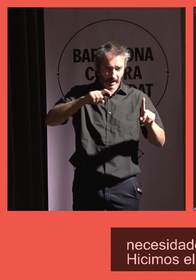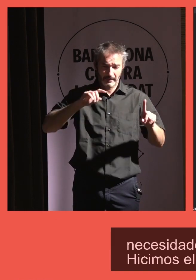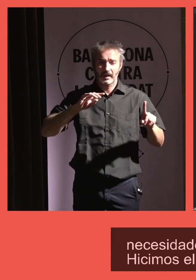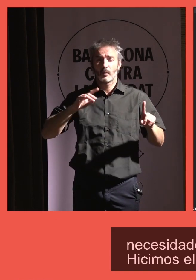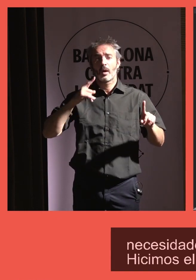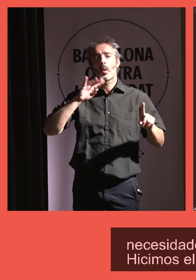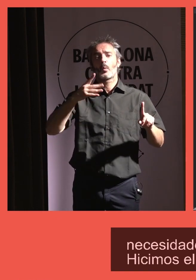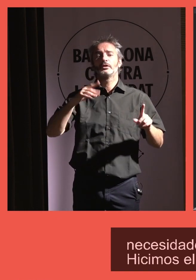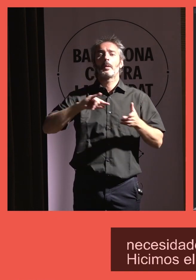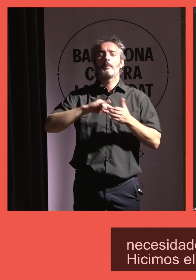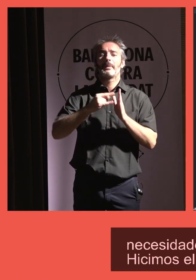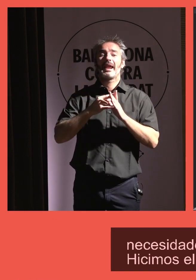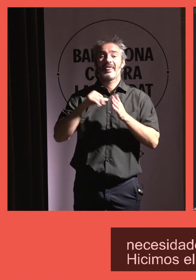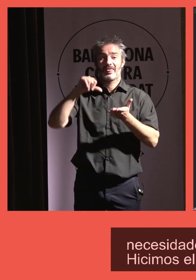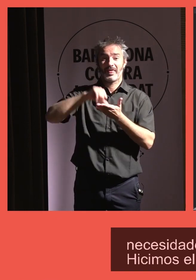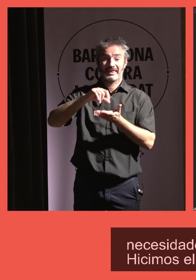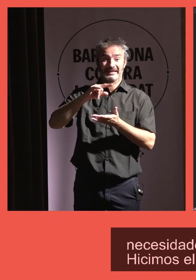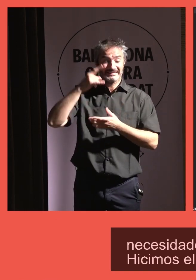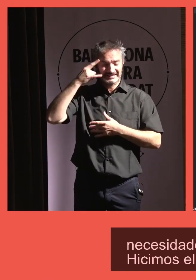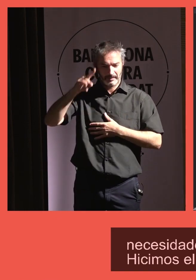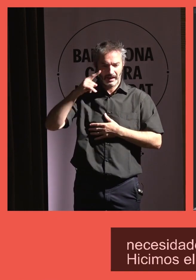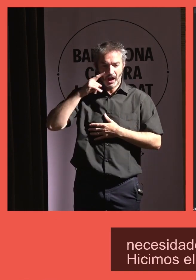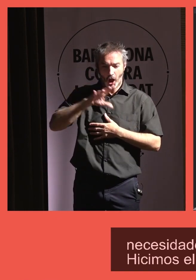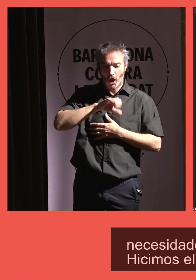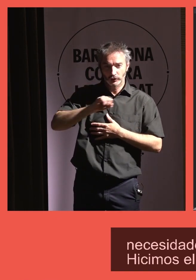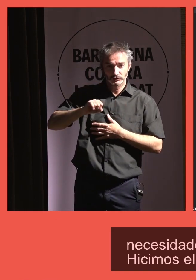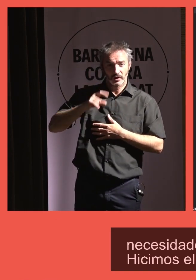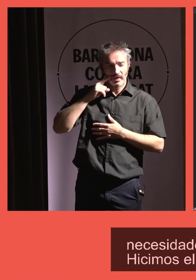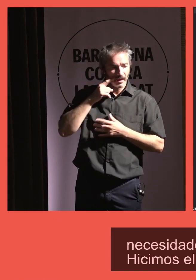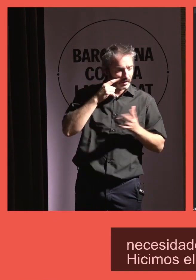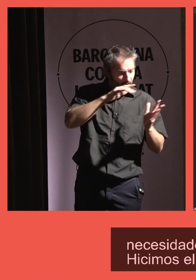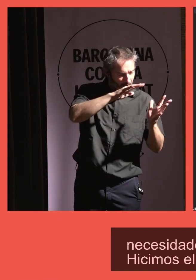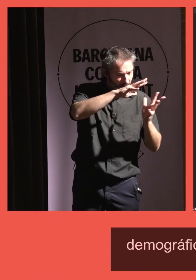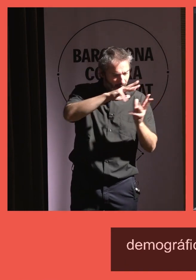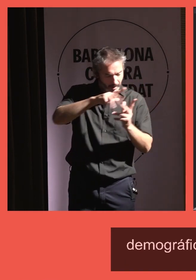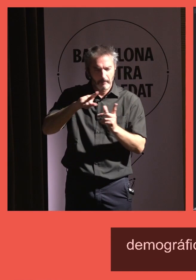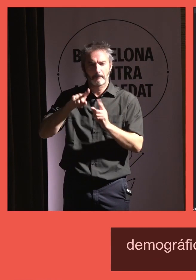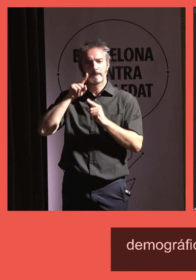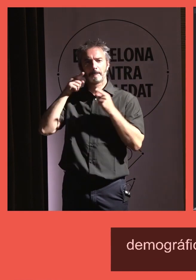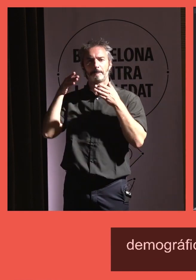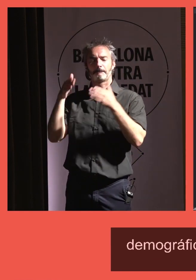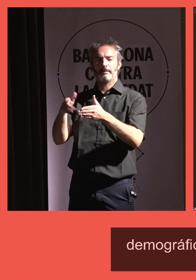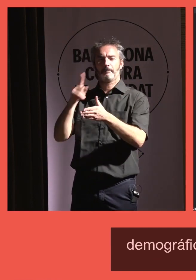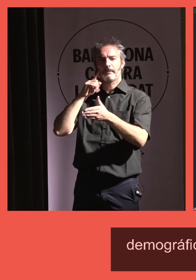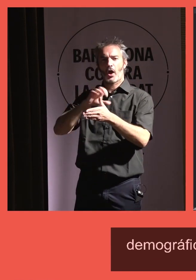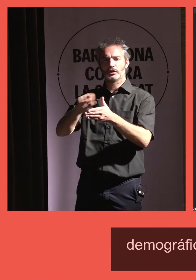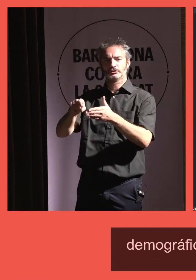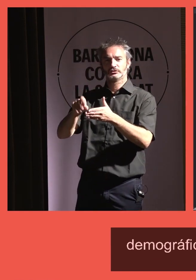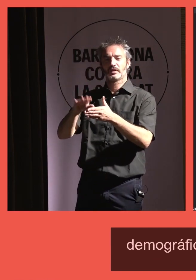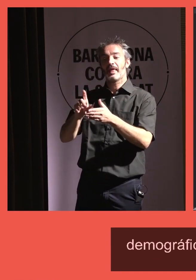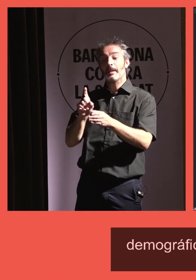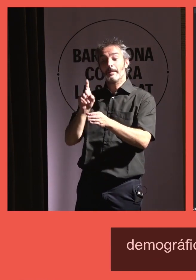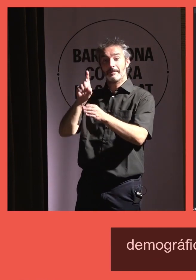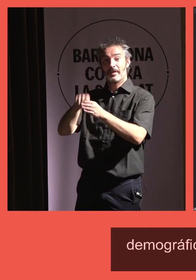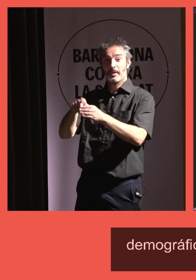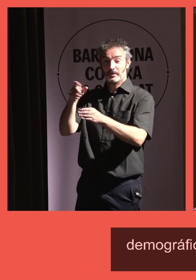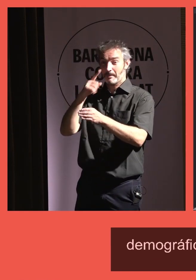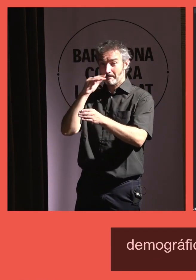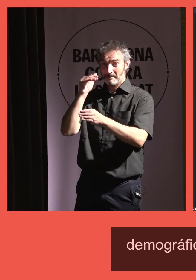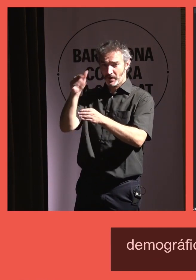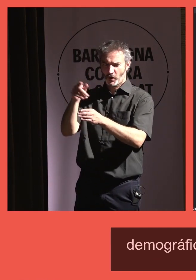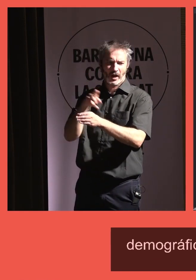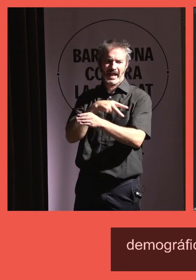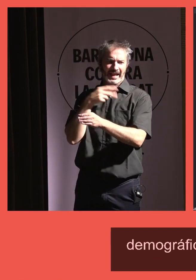plan de personas mayores de la ciudad de Salamanca, vimos en la parte cualitativa Focus Group, dando participación a las personas mayores y a la